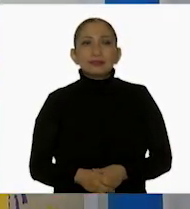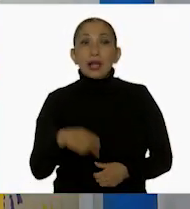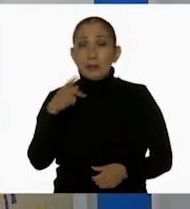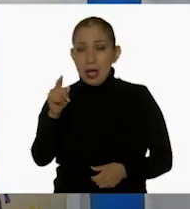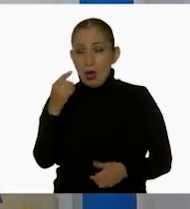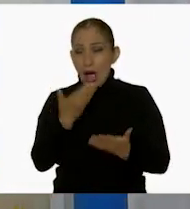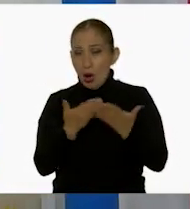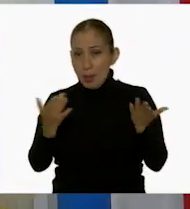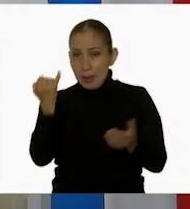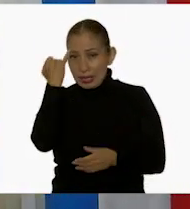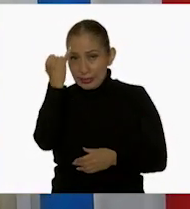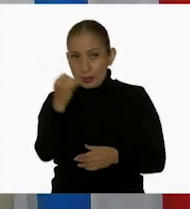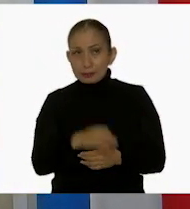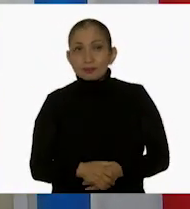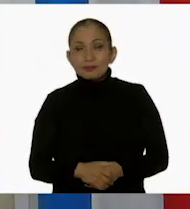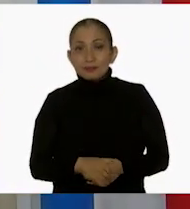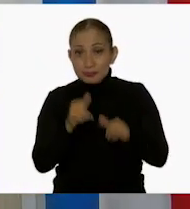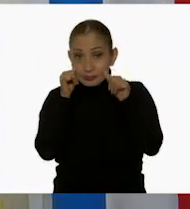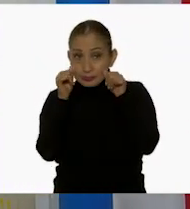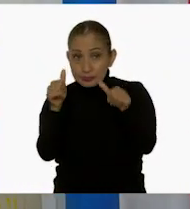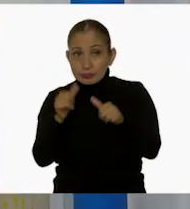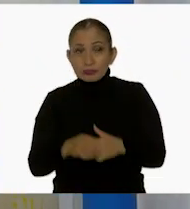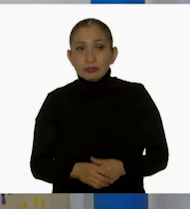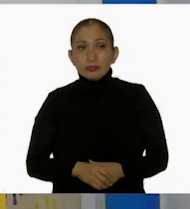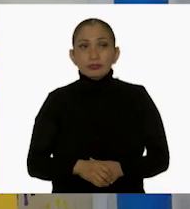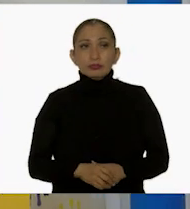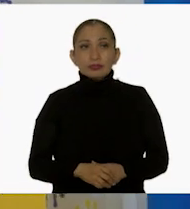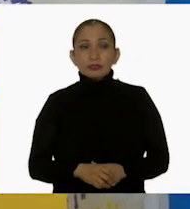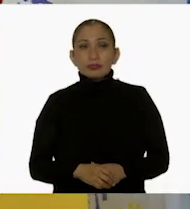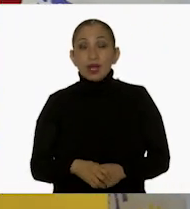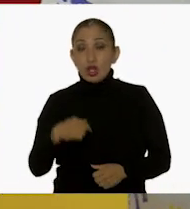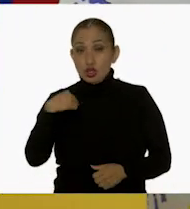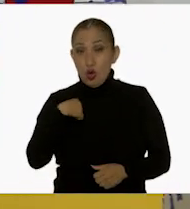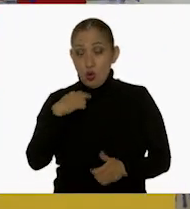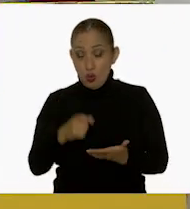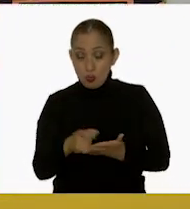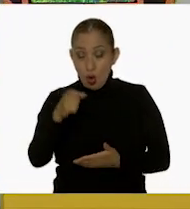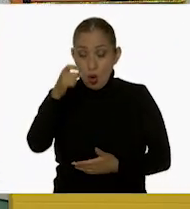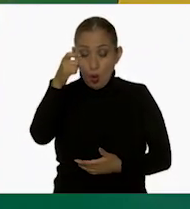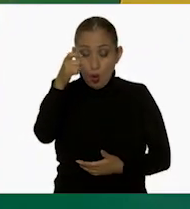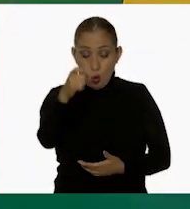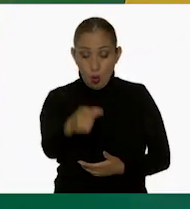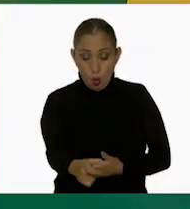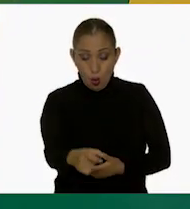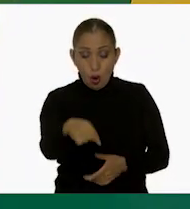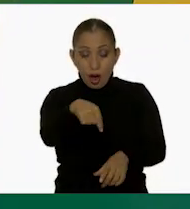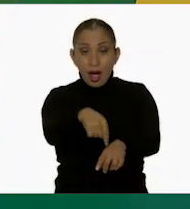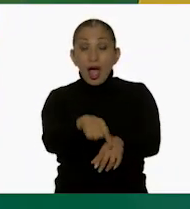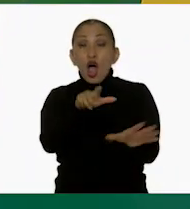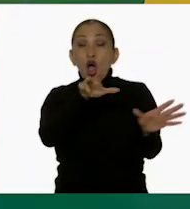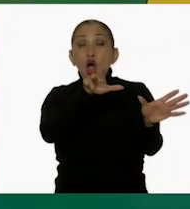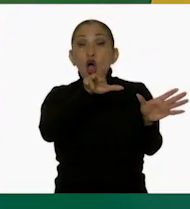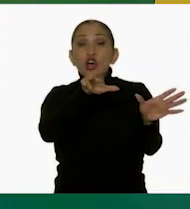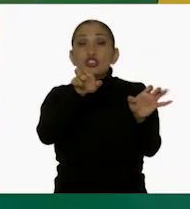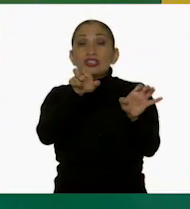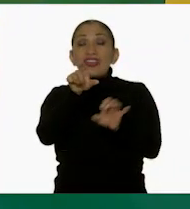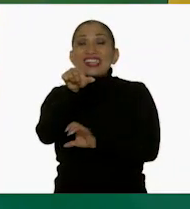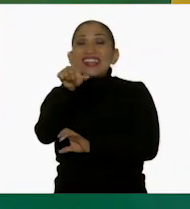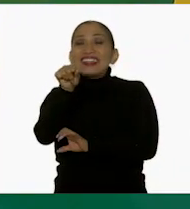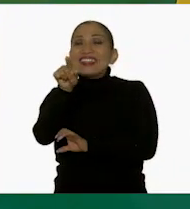Pero supongamos, y ustedes, niñas y niños, pongan atención. Si yo tiro y cayera en el 870,